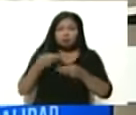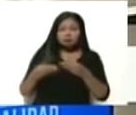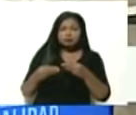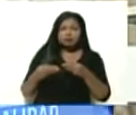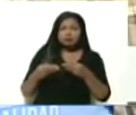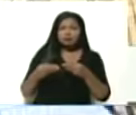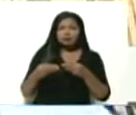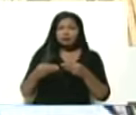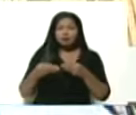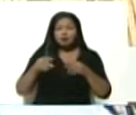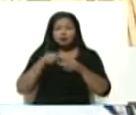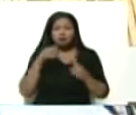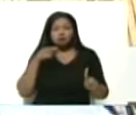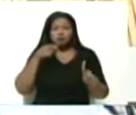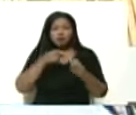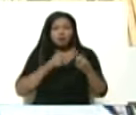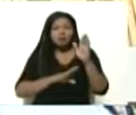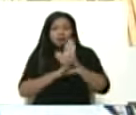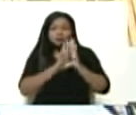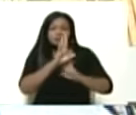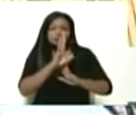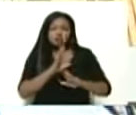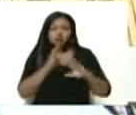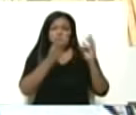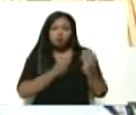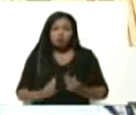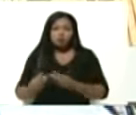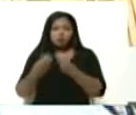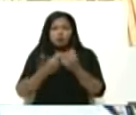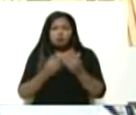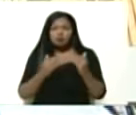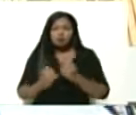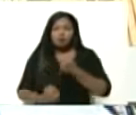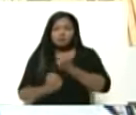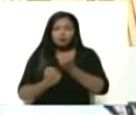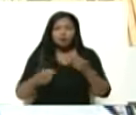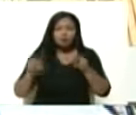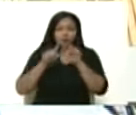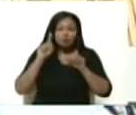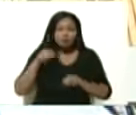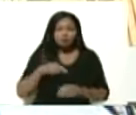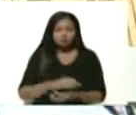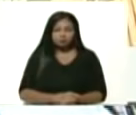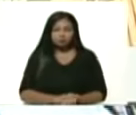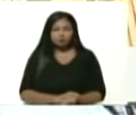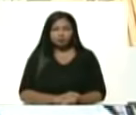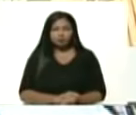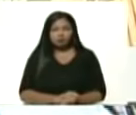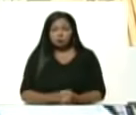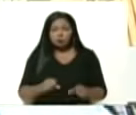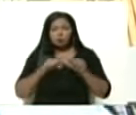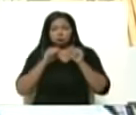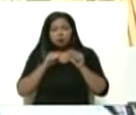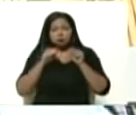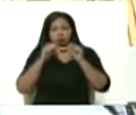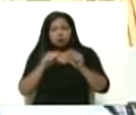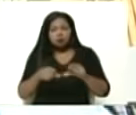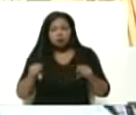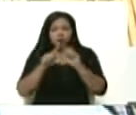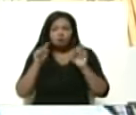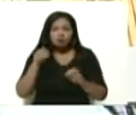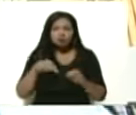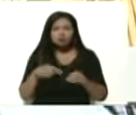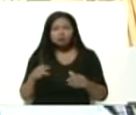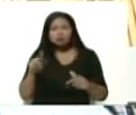el camino del crecimiento económico sustentado, sustentable y permanente. Estamos